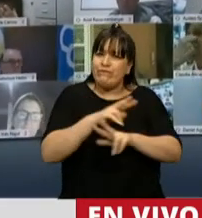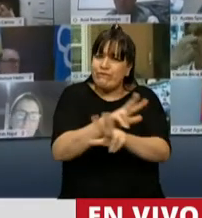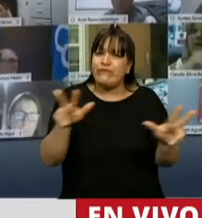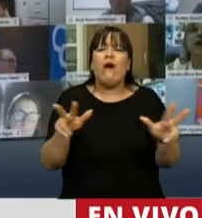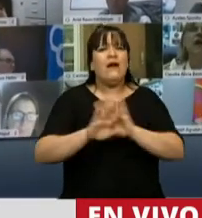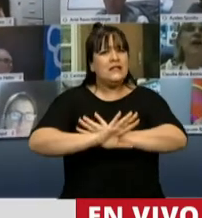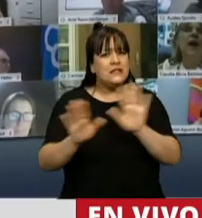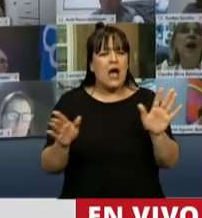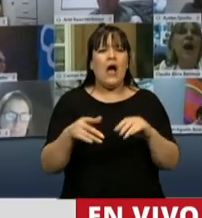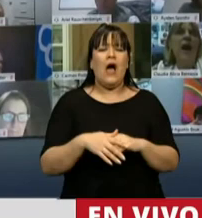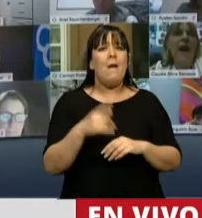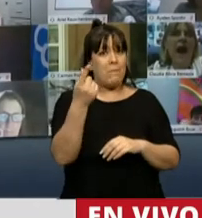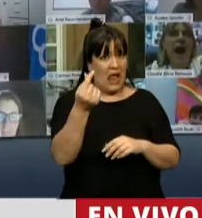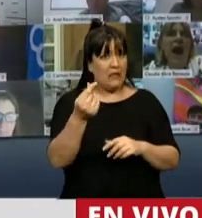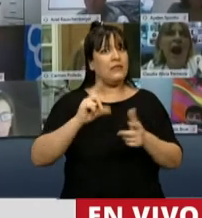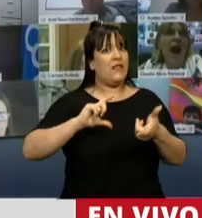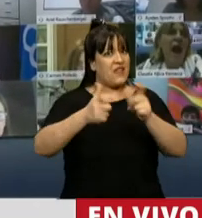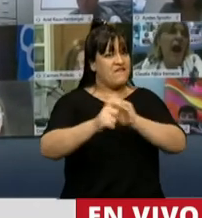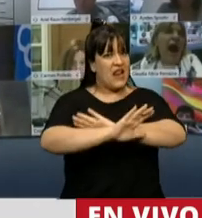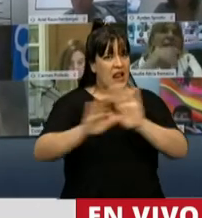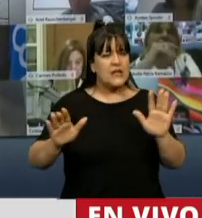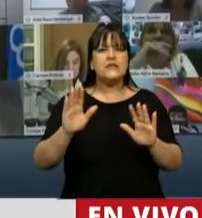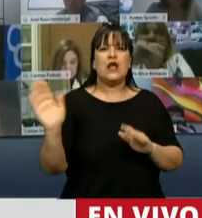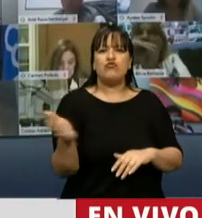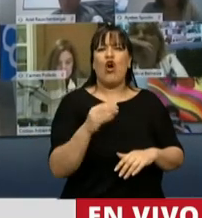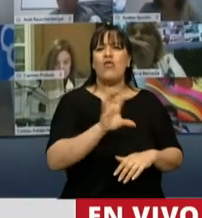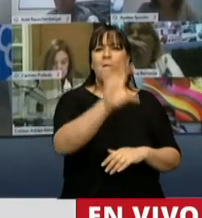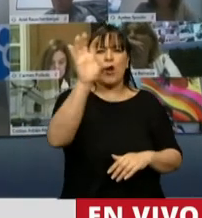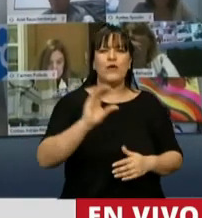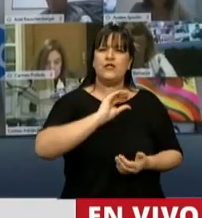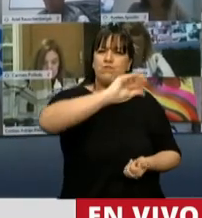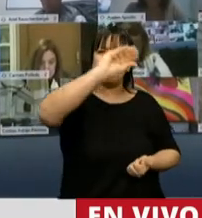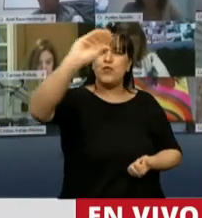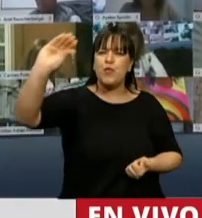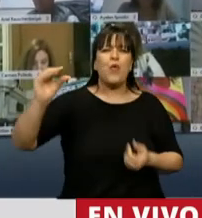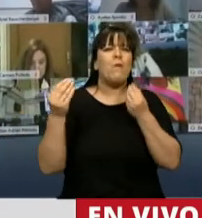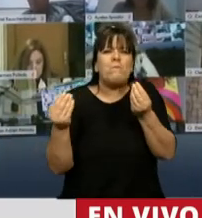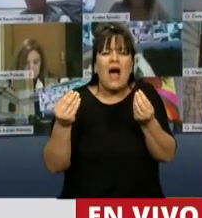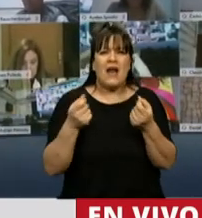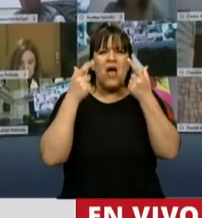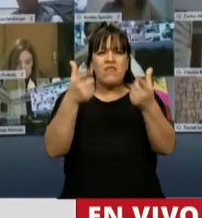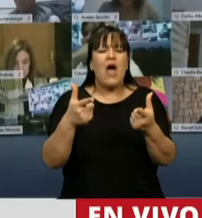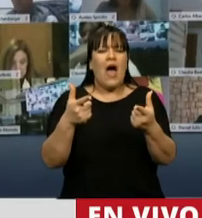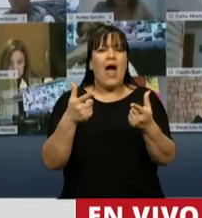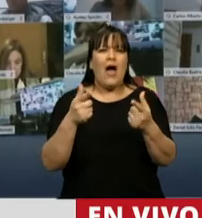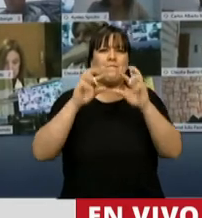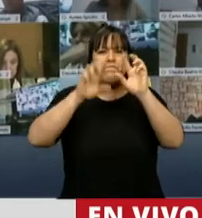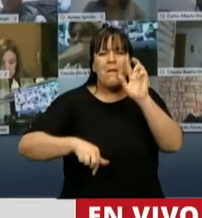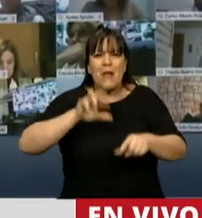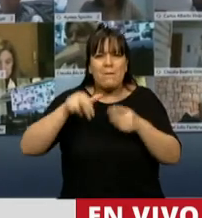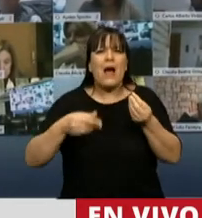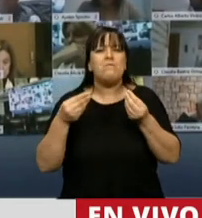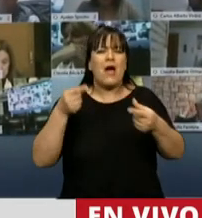transferencia financiera a casi todas las provincias para fortalecer todo lo que hace a la política de